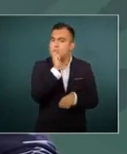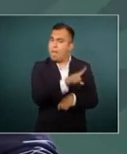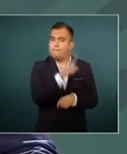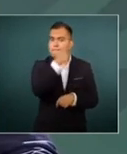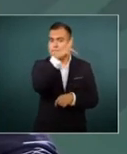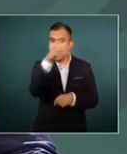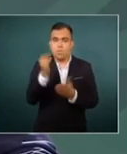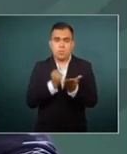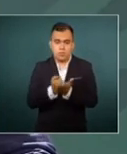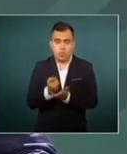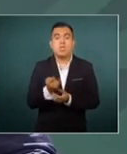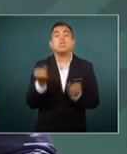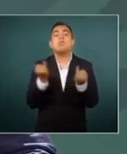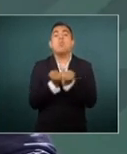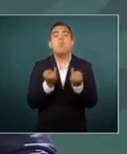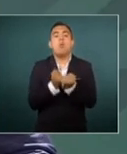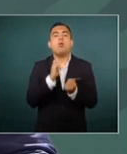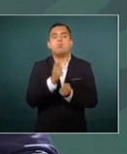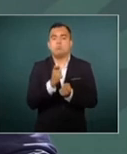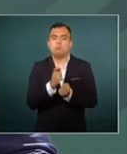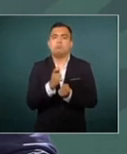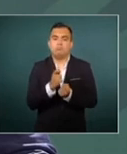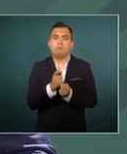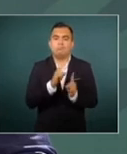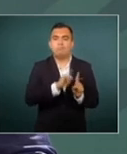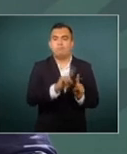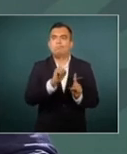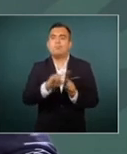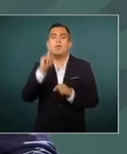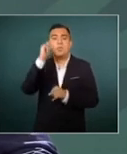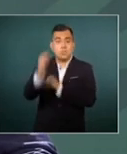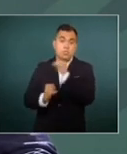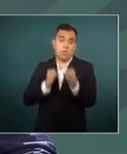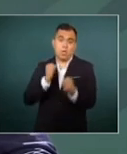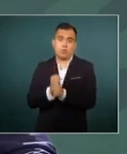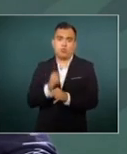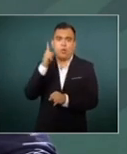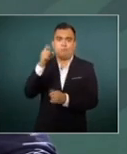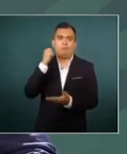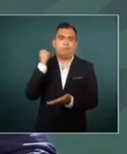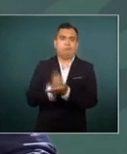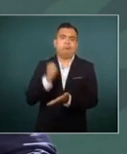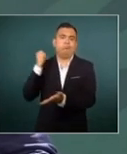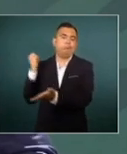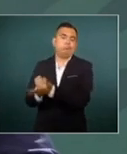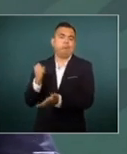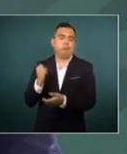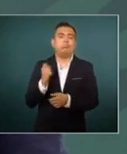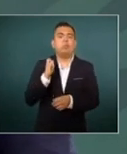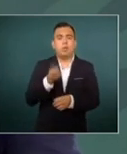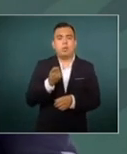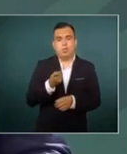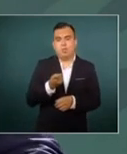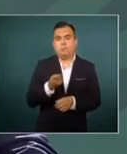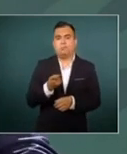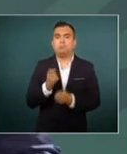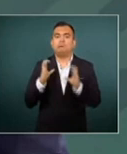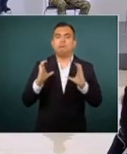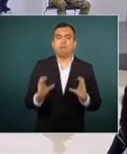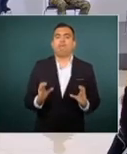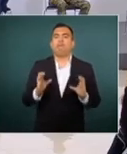respaldo la calificación que acaban de dar dos calificadoras internacionales en las que nuestra salud financiera,